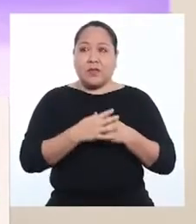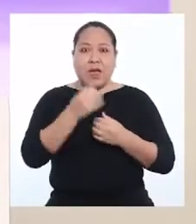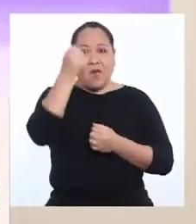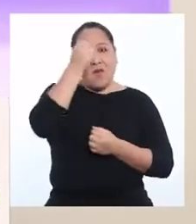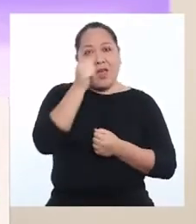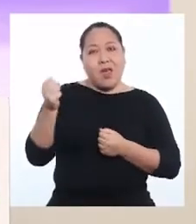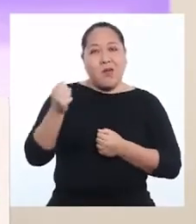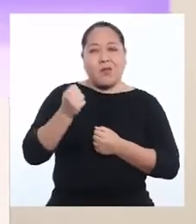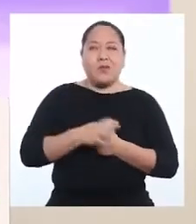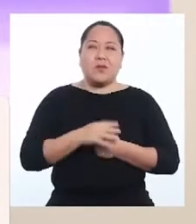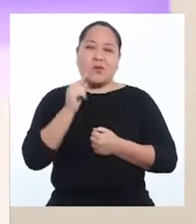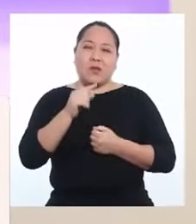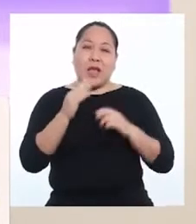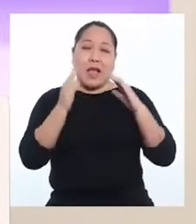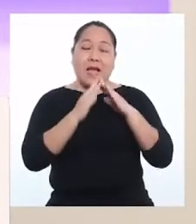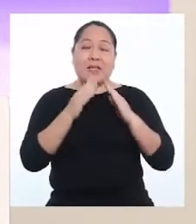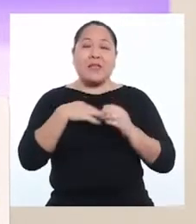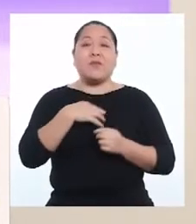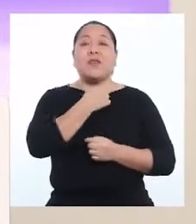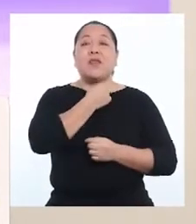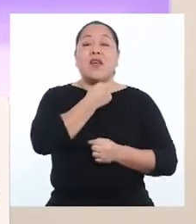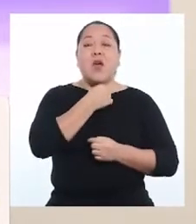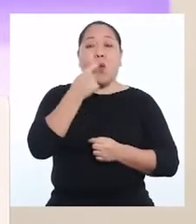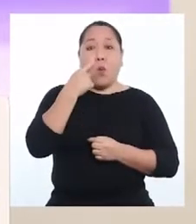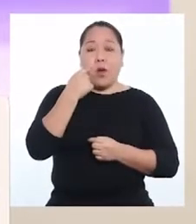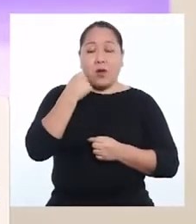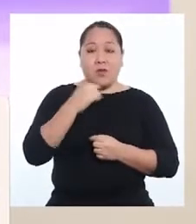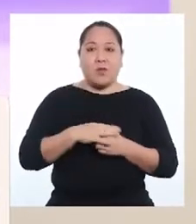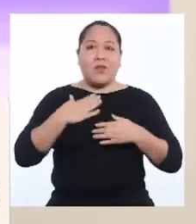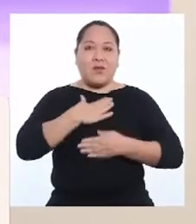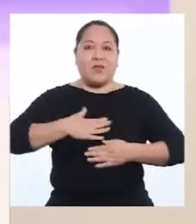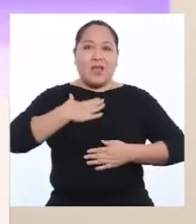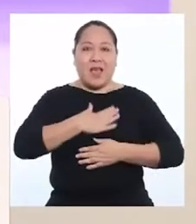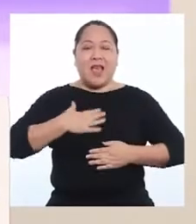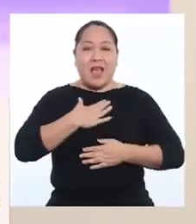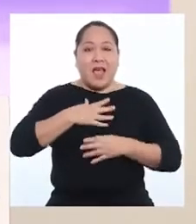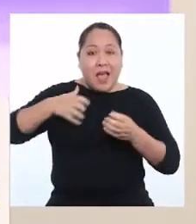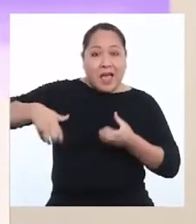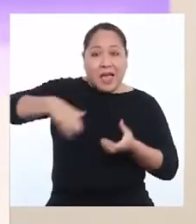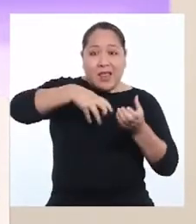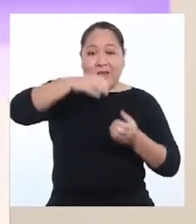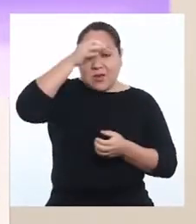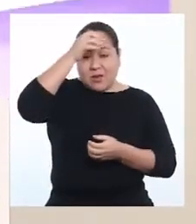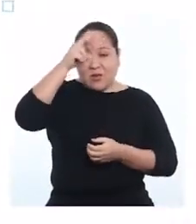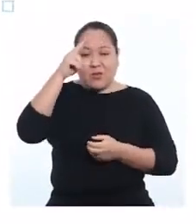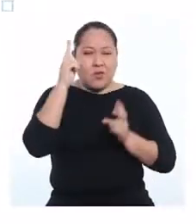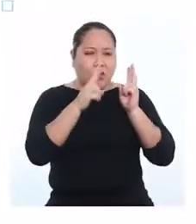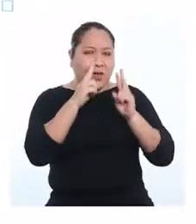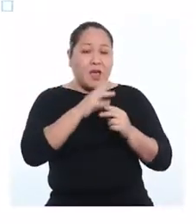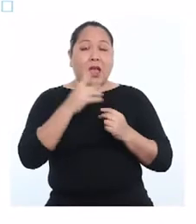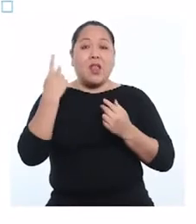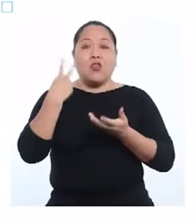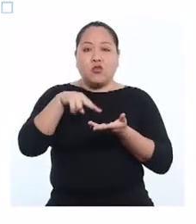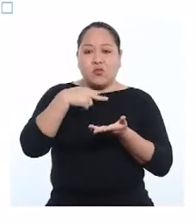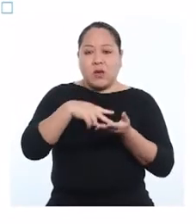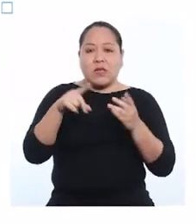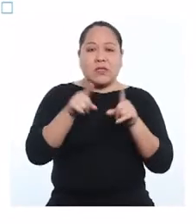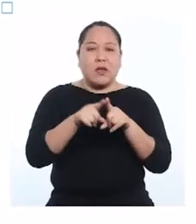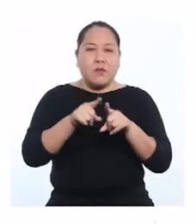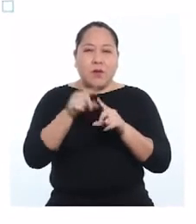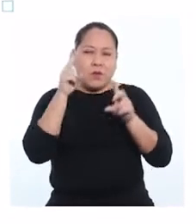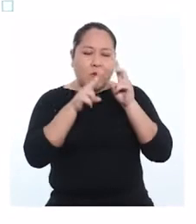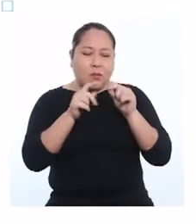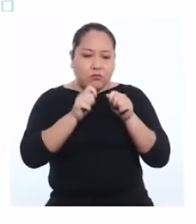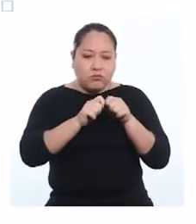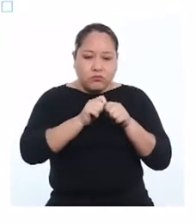viajamos por un momento a la casa de mi abuelito para disfrutar de los carnavales cusqueños, noté algo. Que además de los bailes, era muy